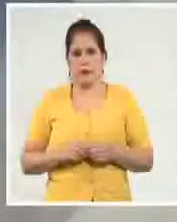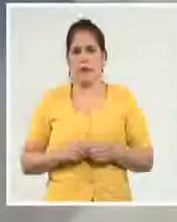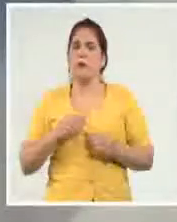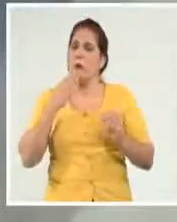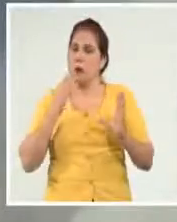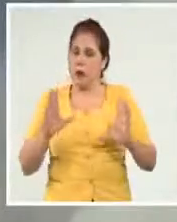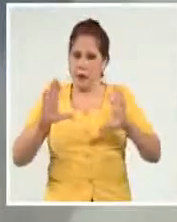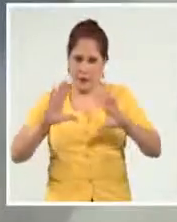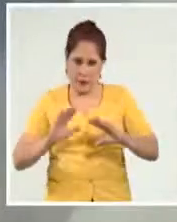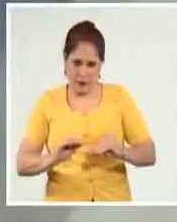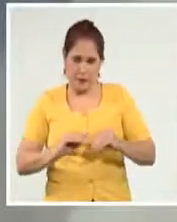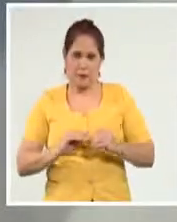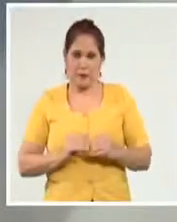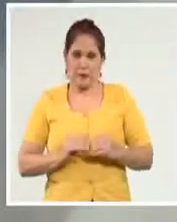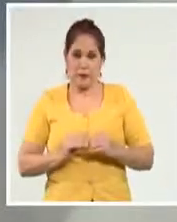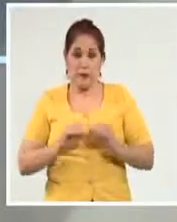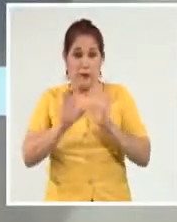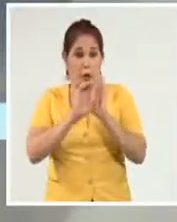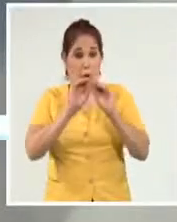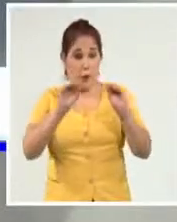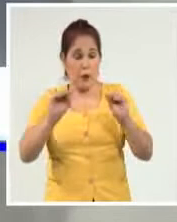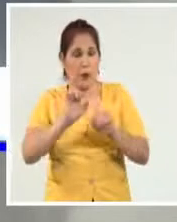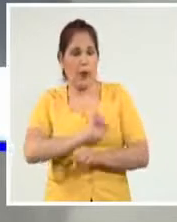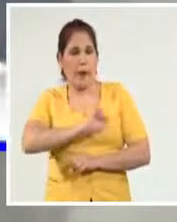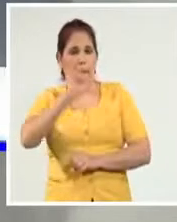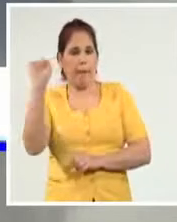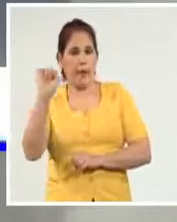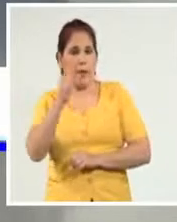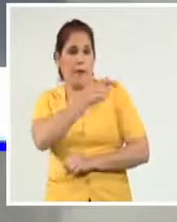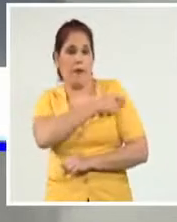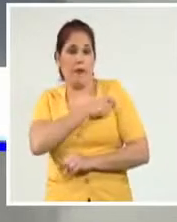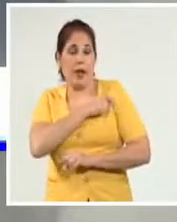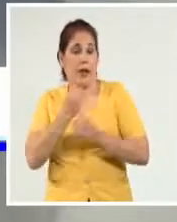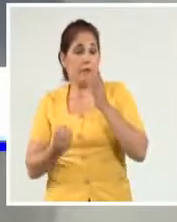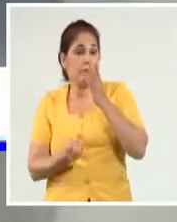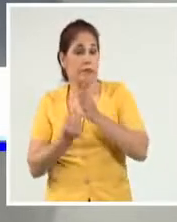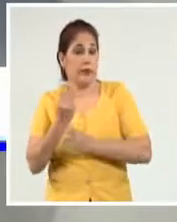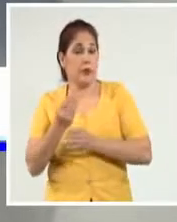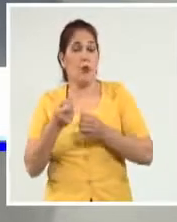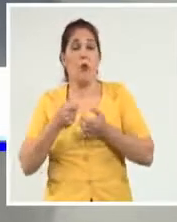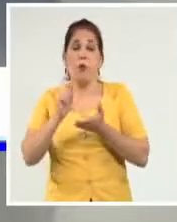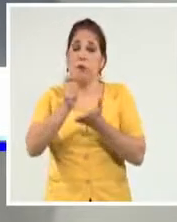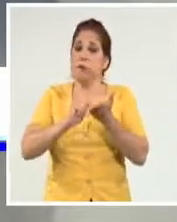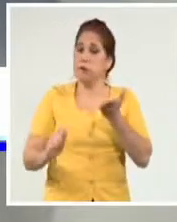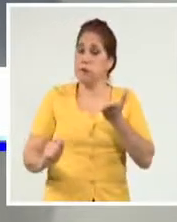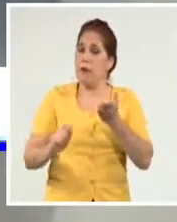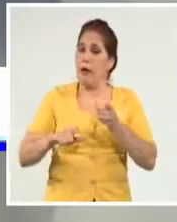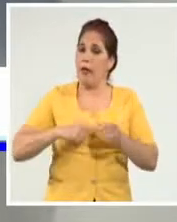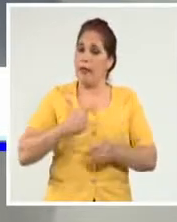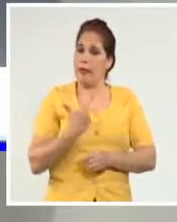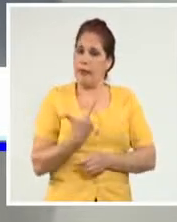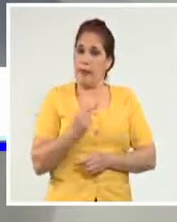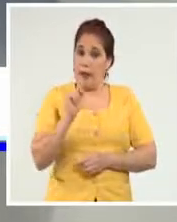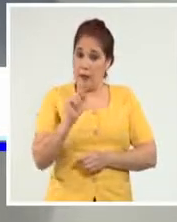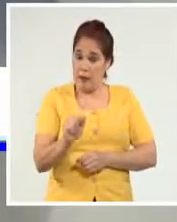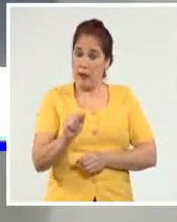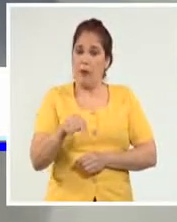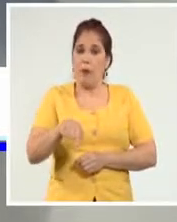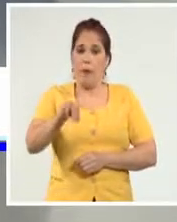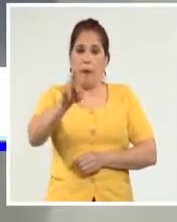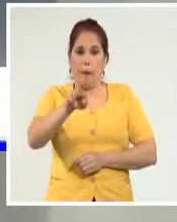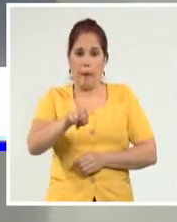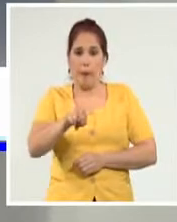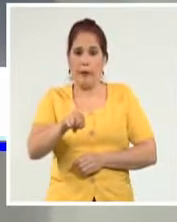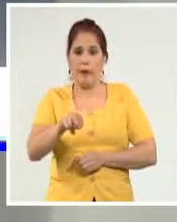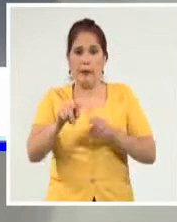Buenas noches, la convocatoria a los premios y becas de creación promovidos por la Unión de Escritores y Artistas de Cuba fue anunciada este martes en la